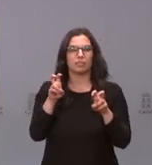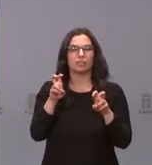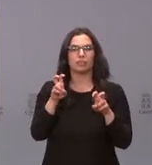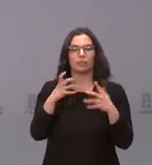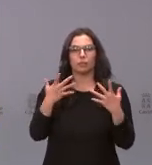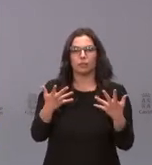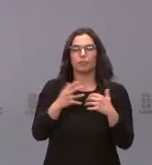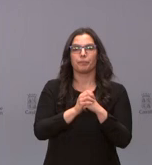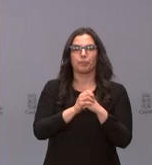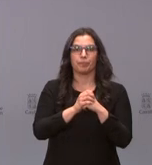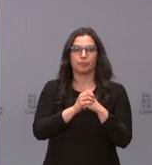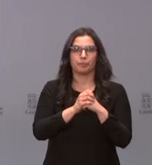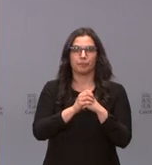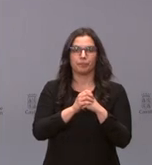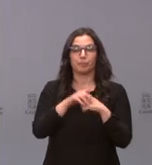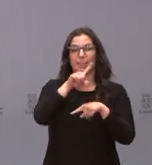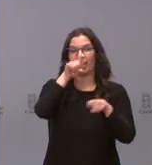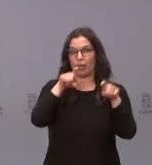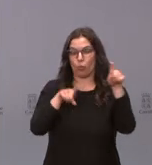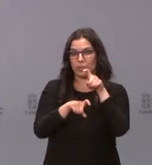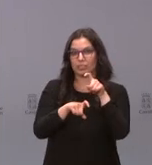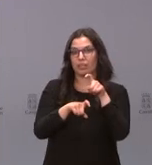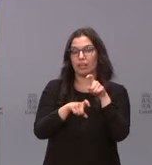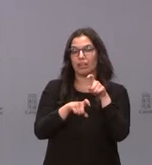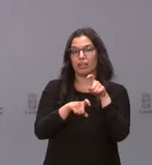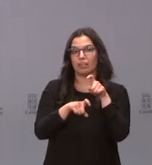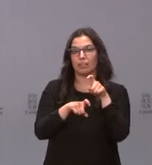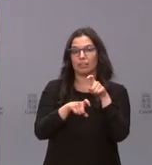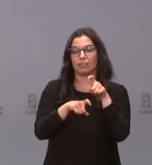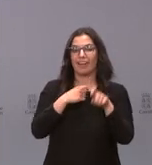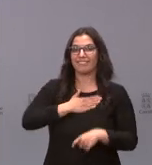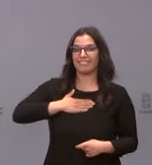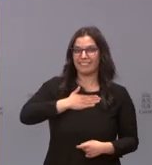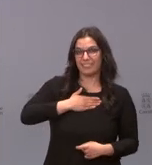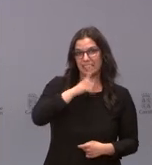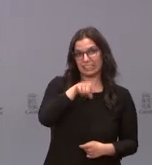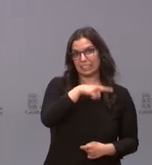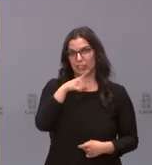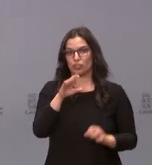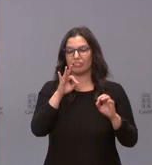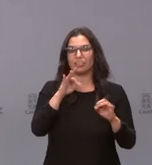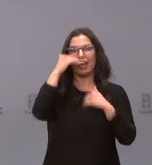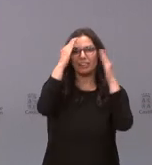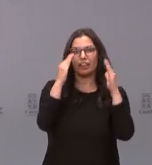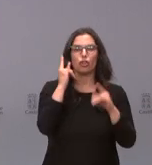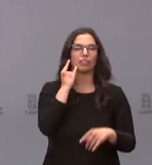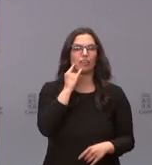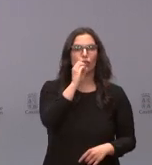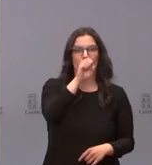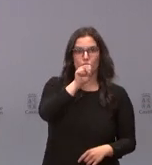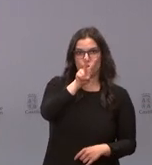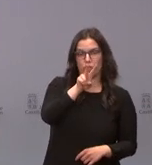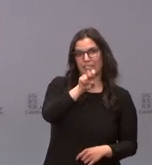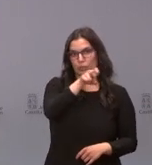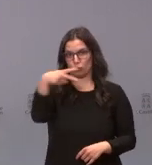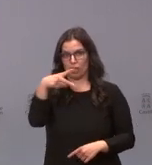resultado de la encuesta de satisfacción del 012, que tenemos